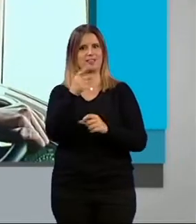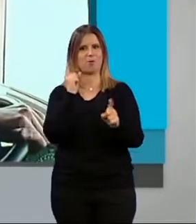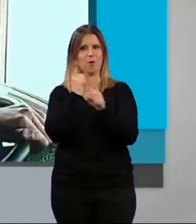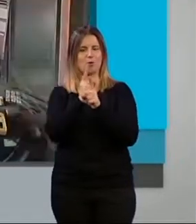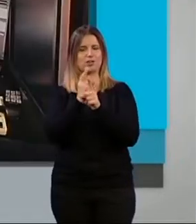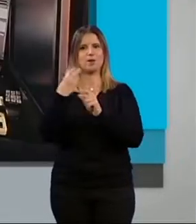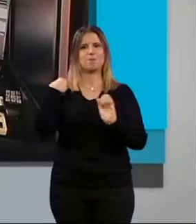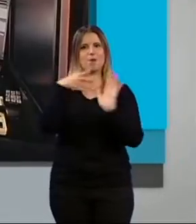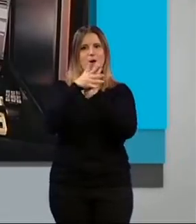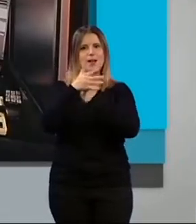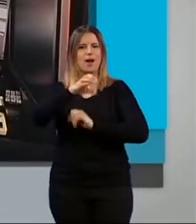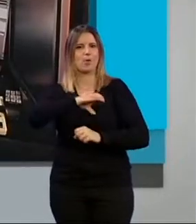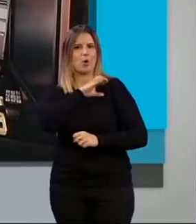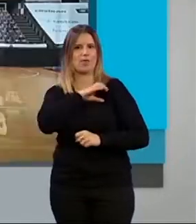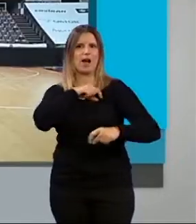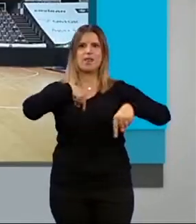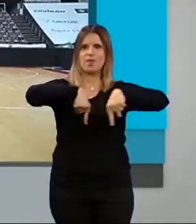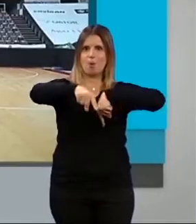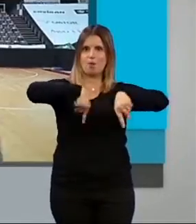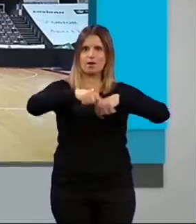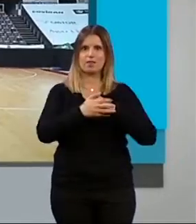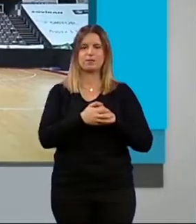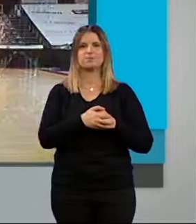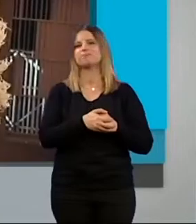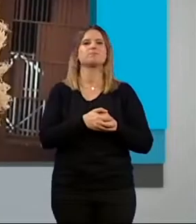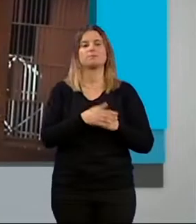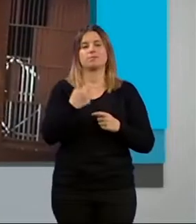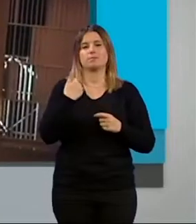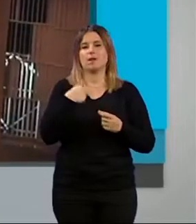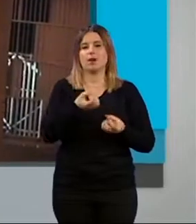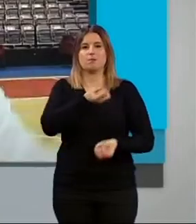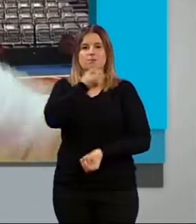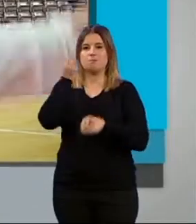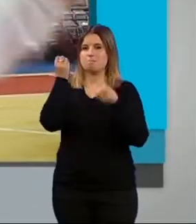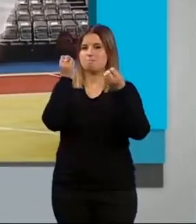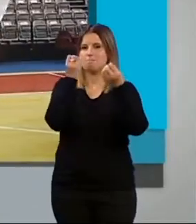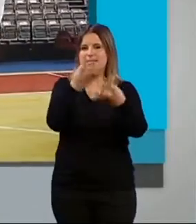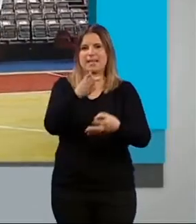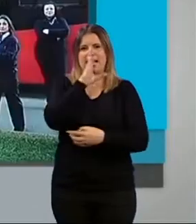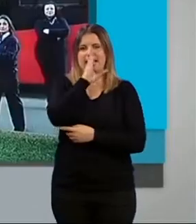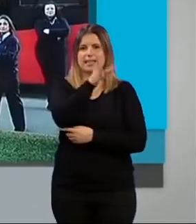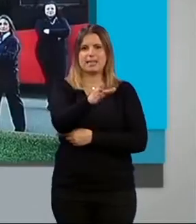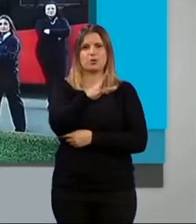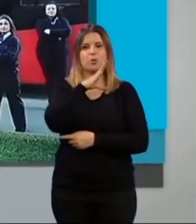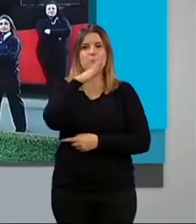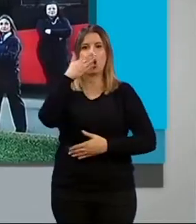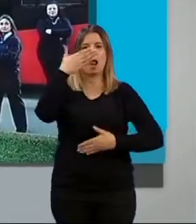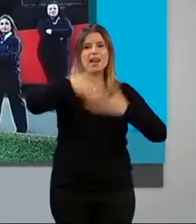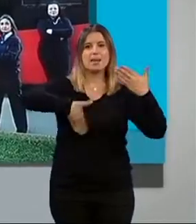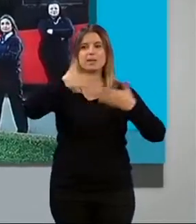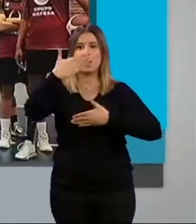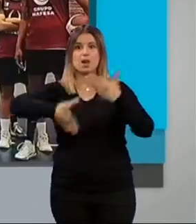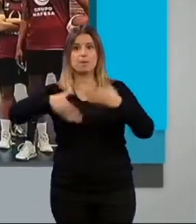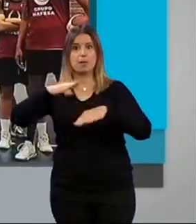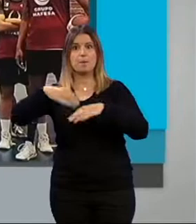el concejal de movilidad César Díaz. Me han puesto el dedo en la llaga con un mensaje directo, porque no hay límites ninguno para la